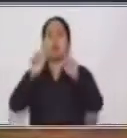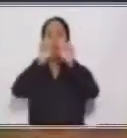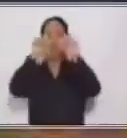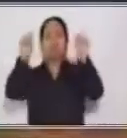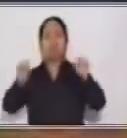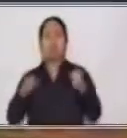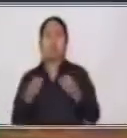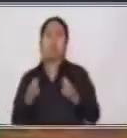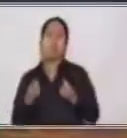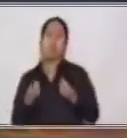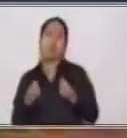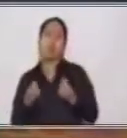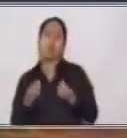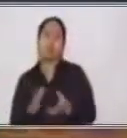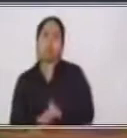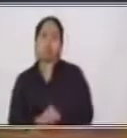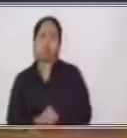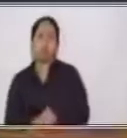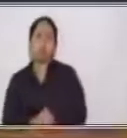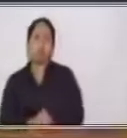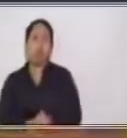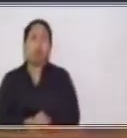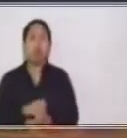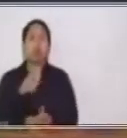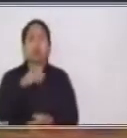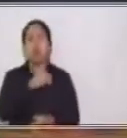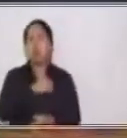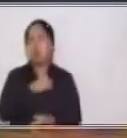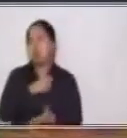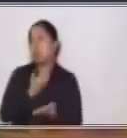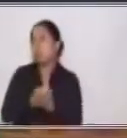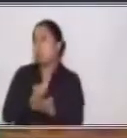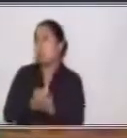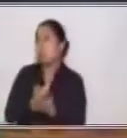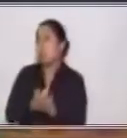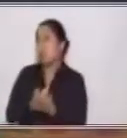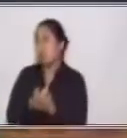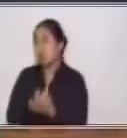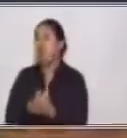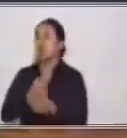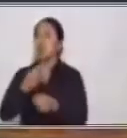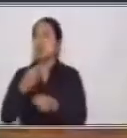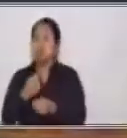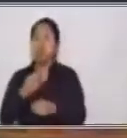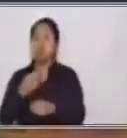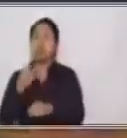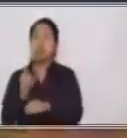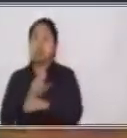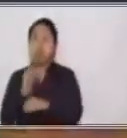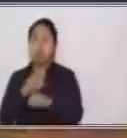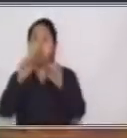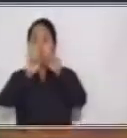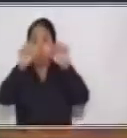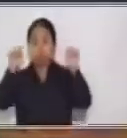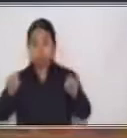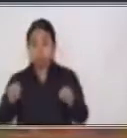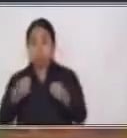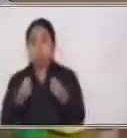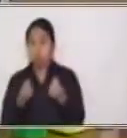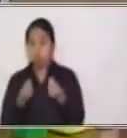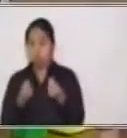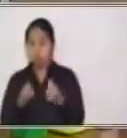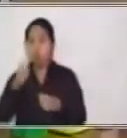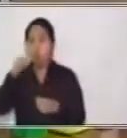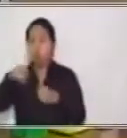refiere? Ya lo hemos hablado. Si tú quieres comprar algo, estás haciendo uso de ese sistema monetario. Vamos a aprender